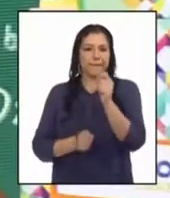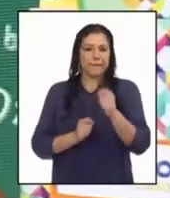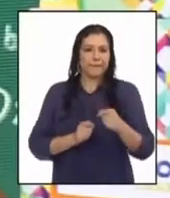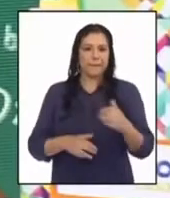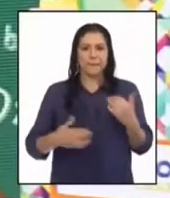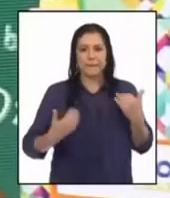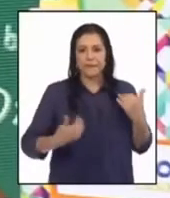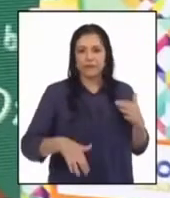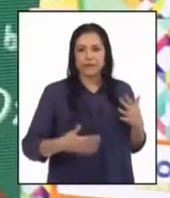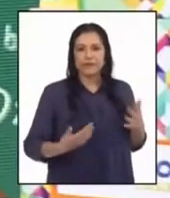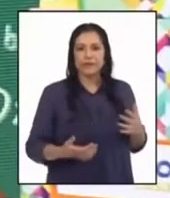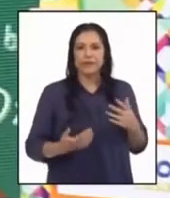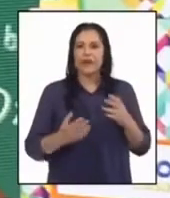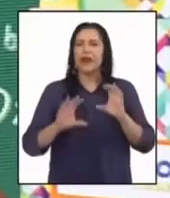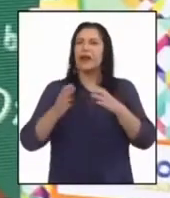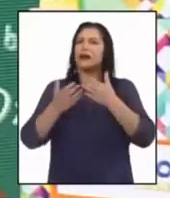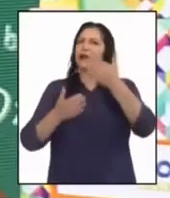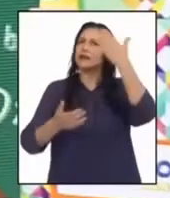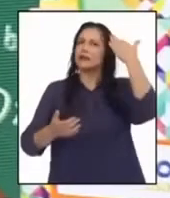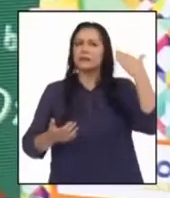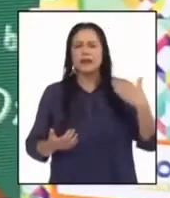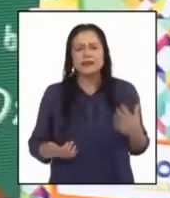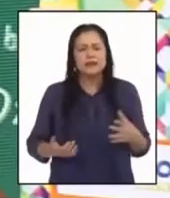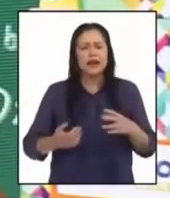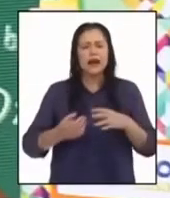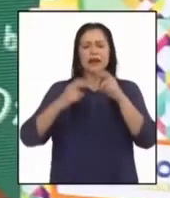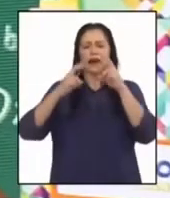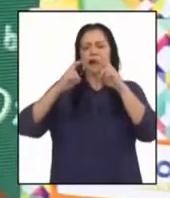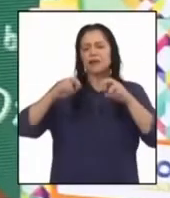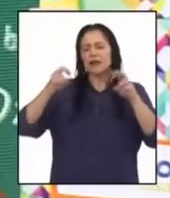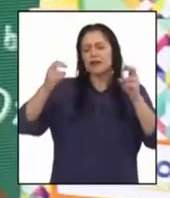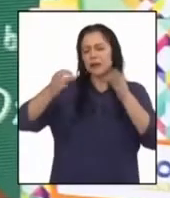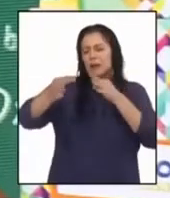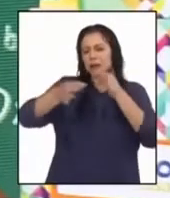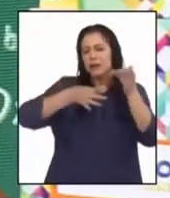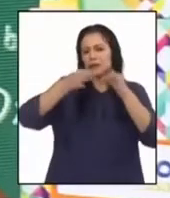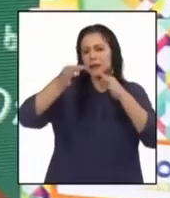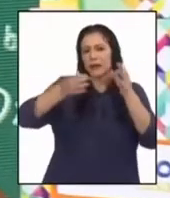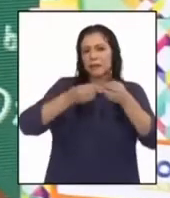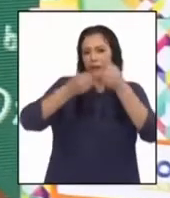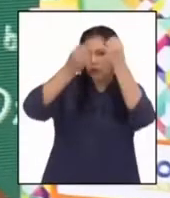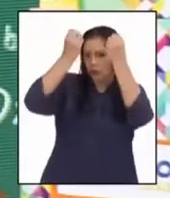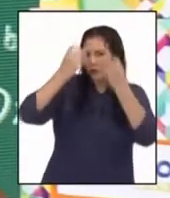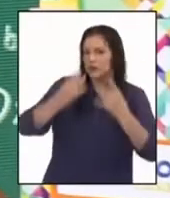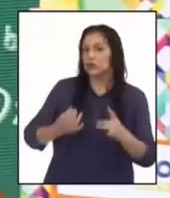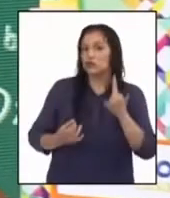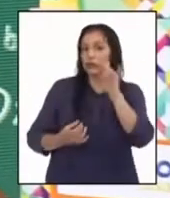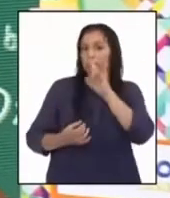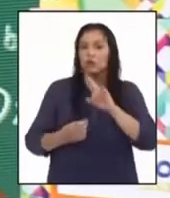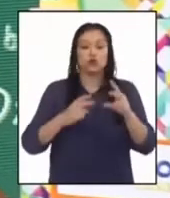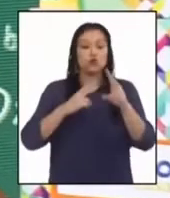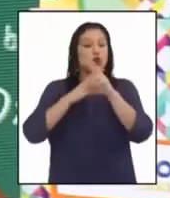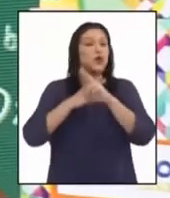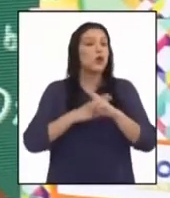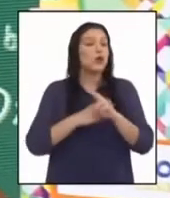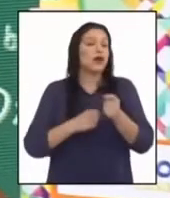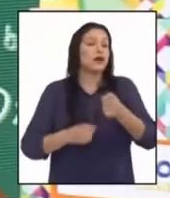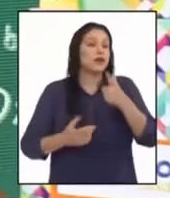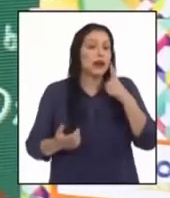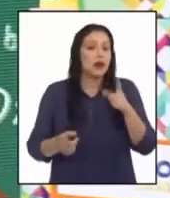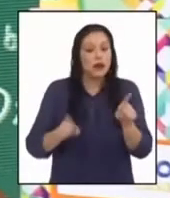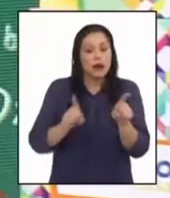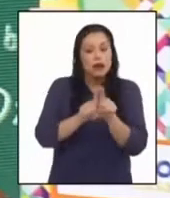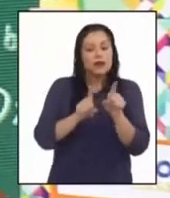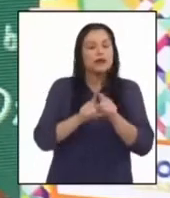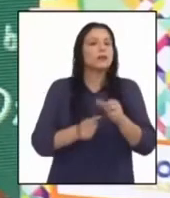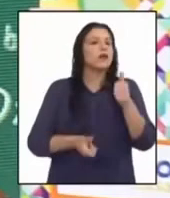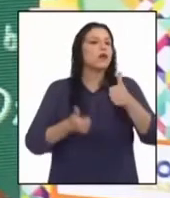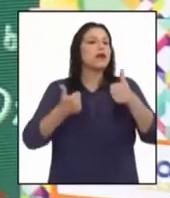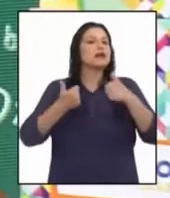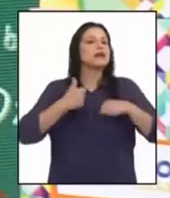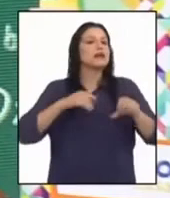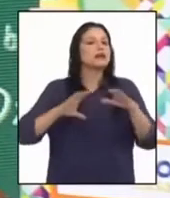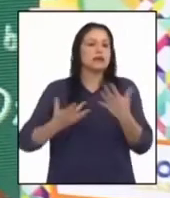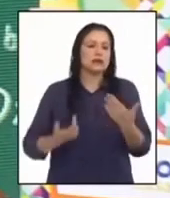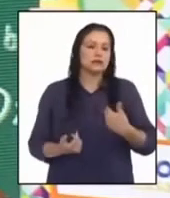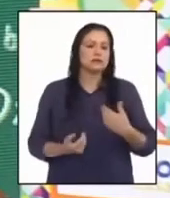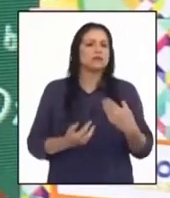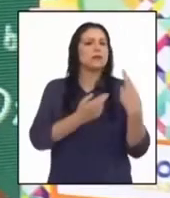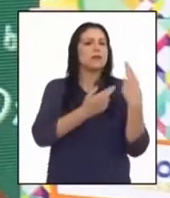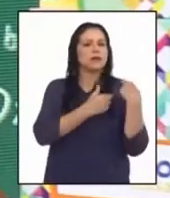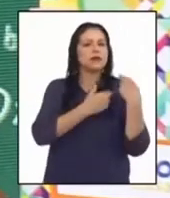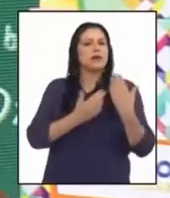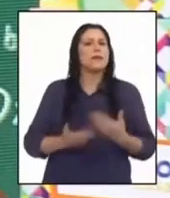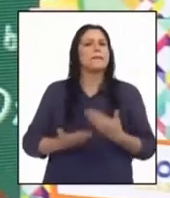En el programa anterior analizamos e interpretamos información sobre el uso y cuidado del agua y sobre las acciones que nos corresponde